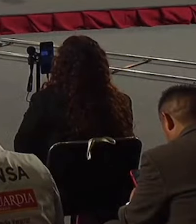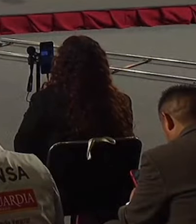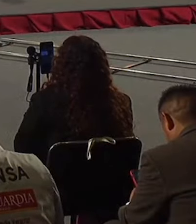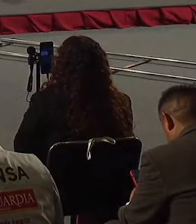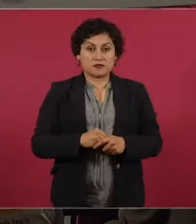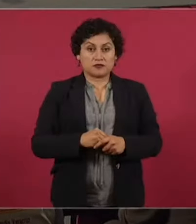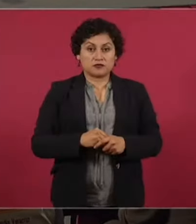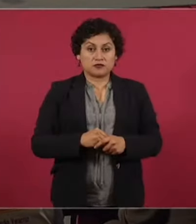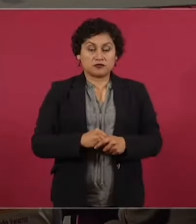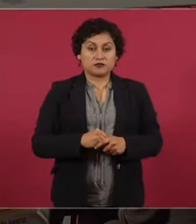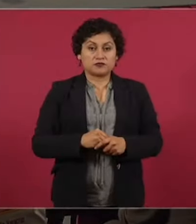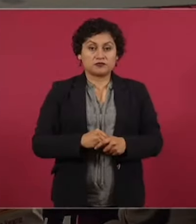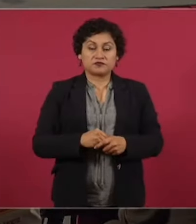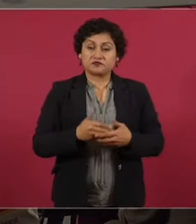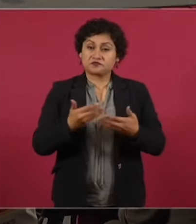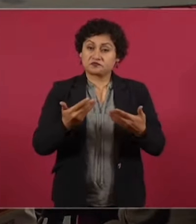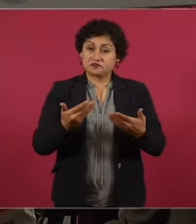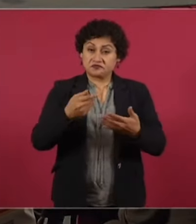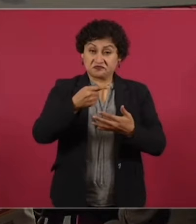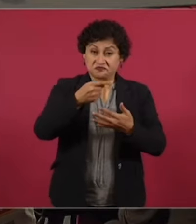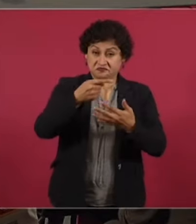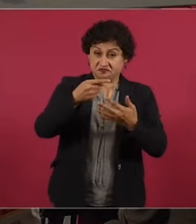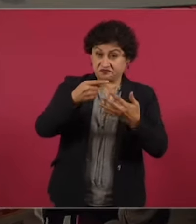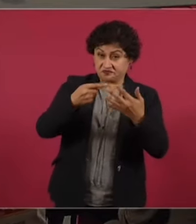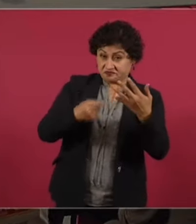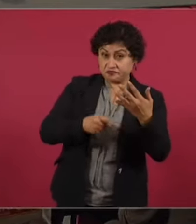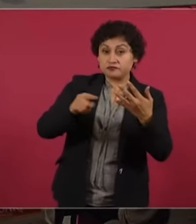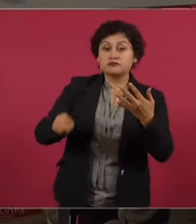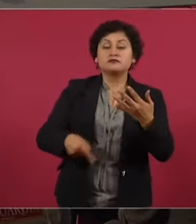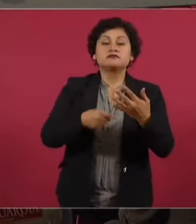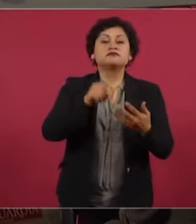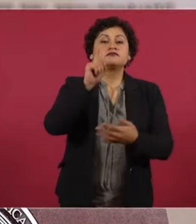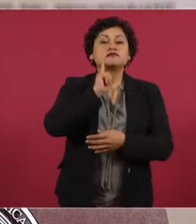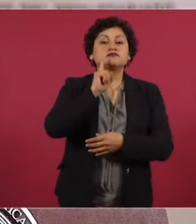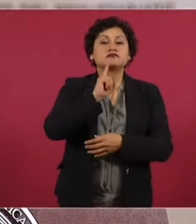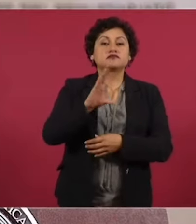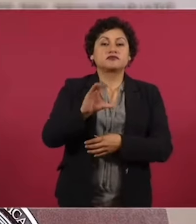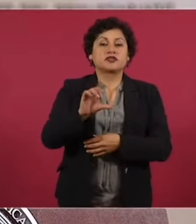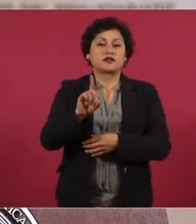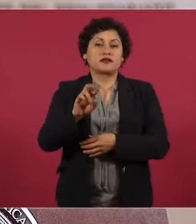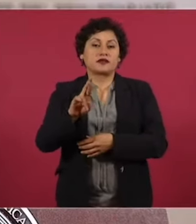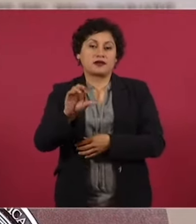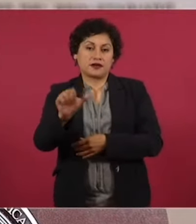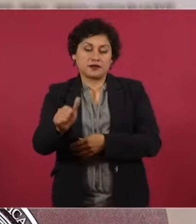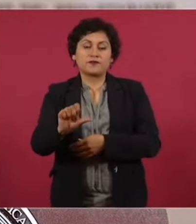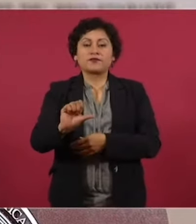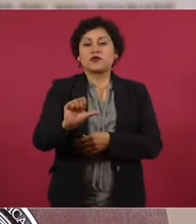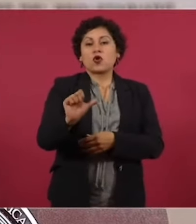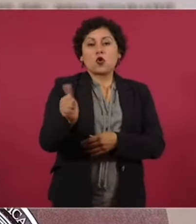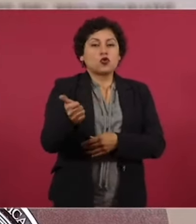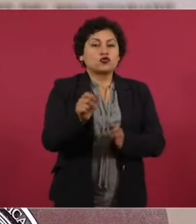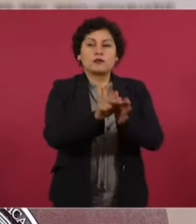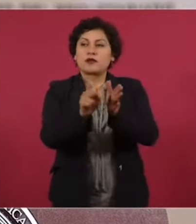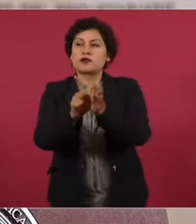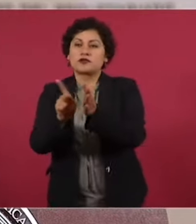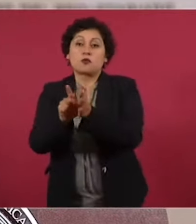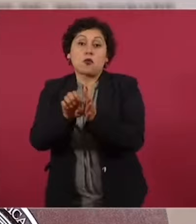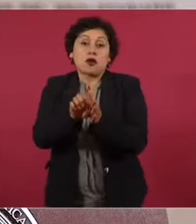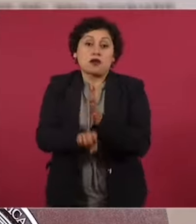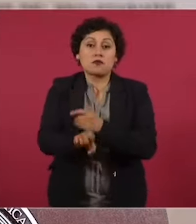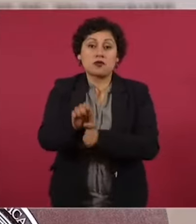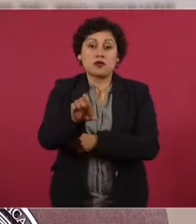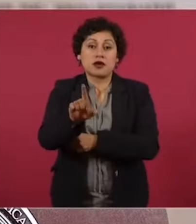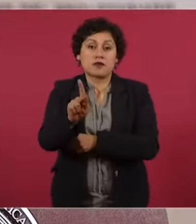Mola. También apareció en la lista Pamela Cerdeira, así como notas en los periódicos como El País y aquí quiero que nos